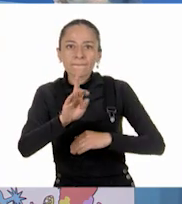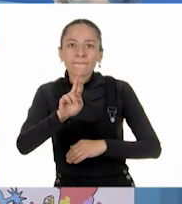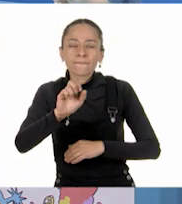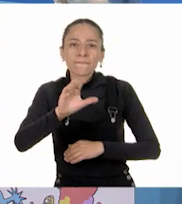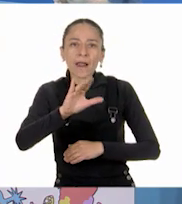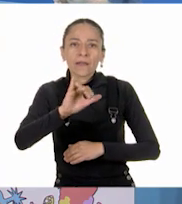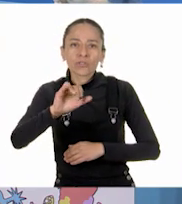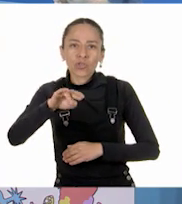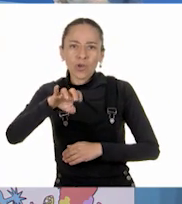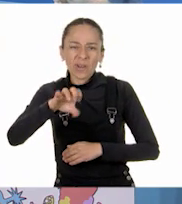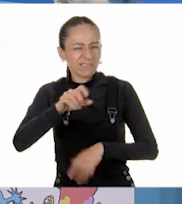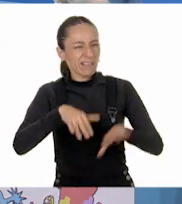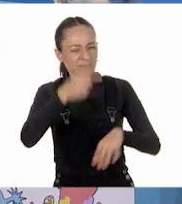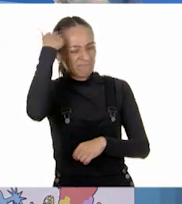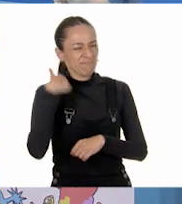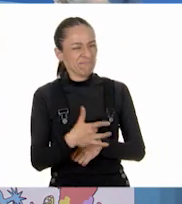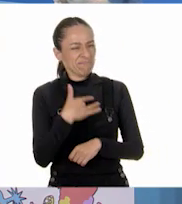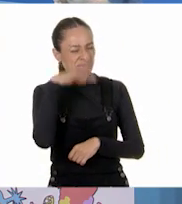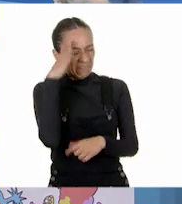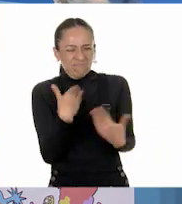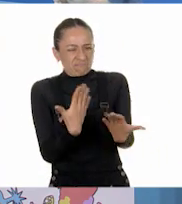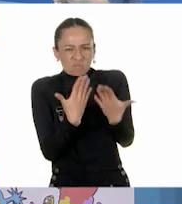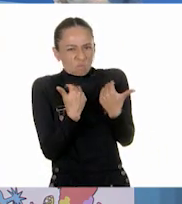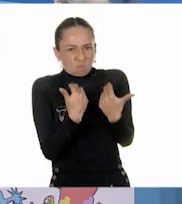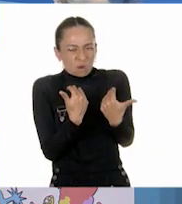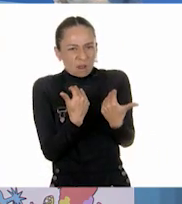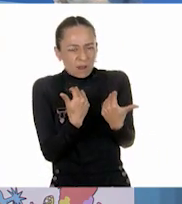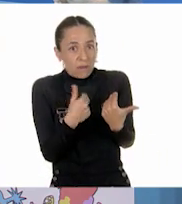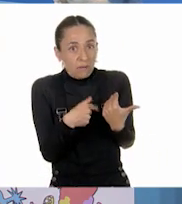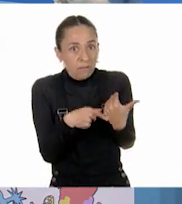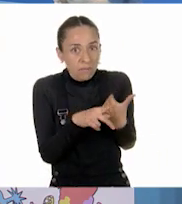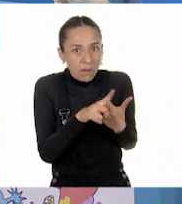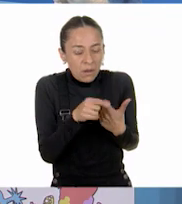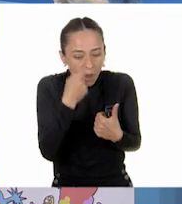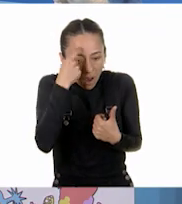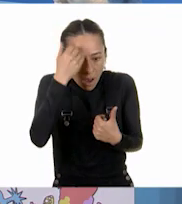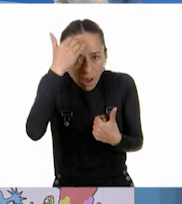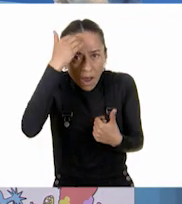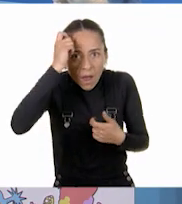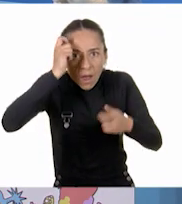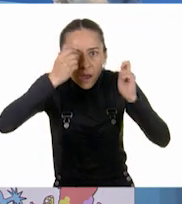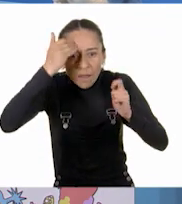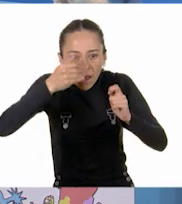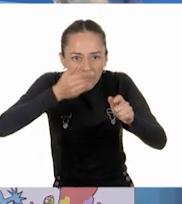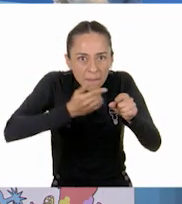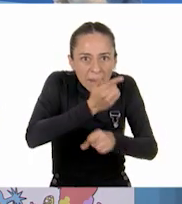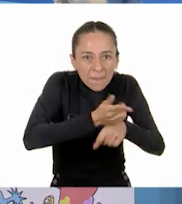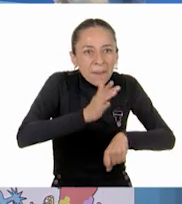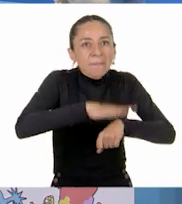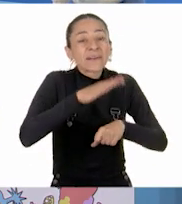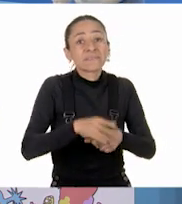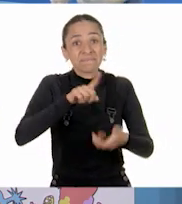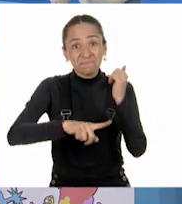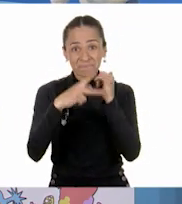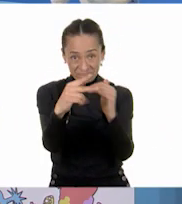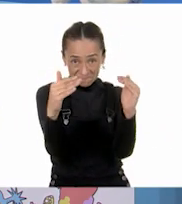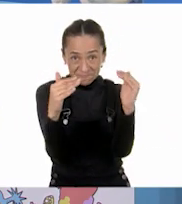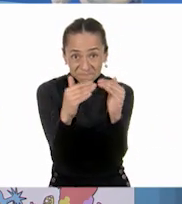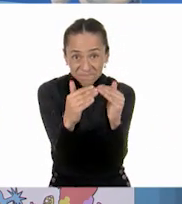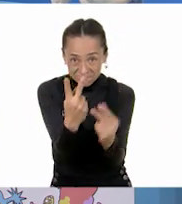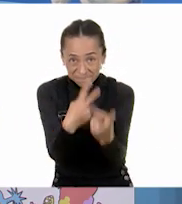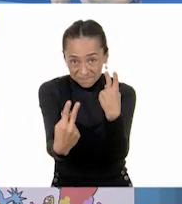Si usamos nuestros conocimientos, muchas gracias por asistir a la clase desde casa. Los